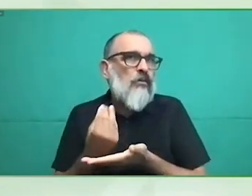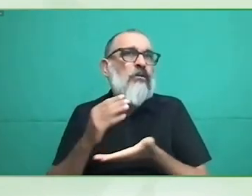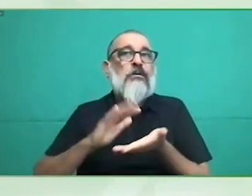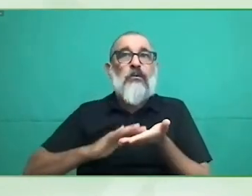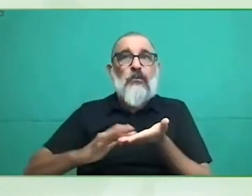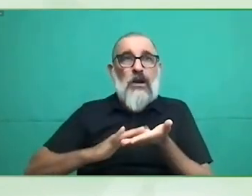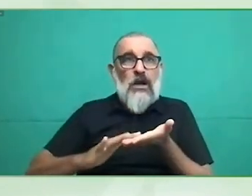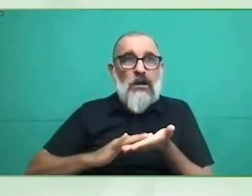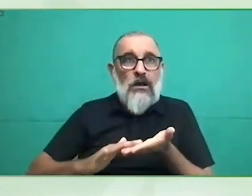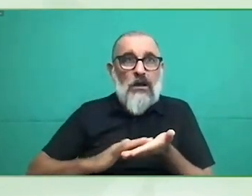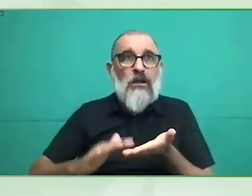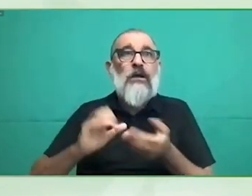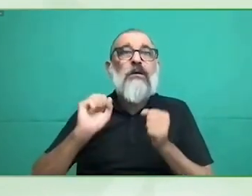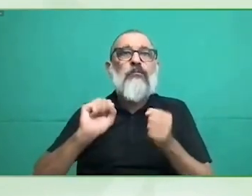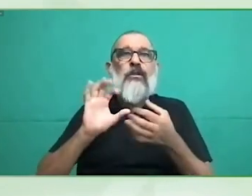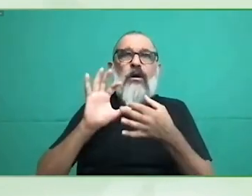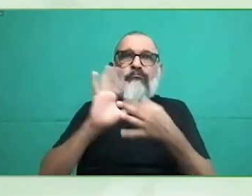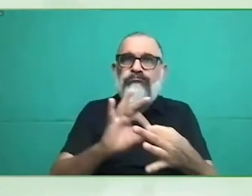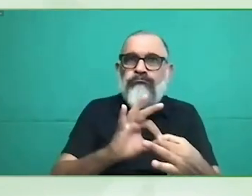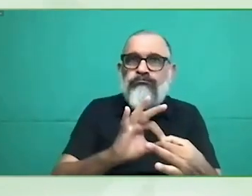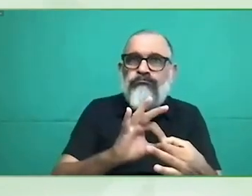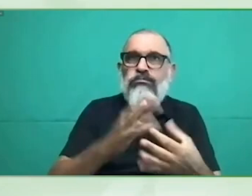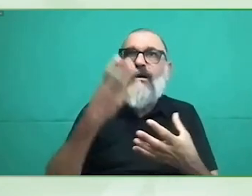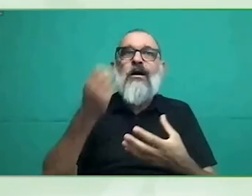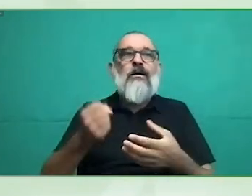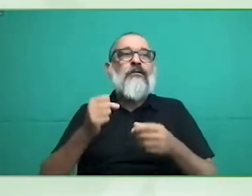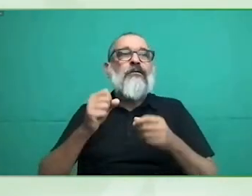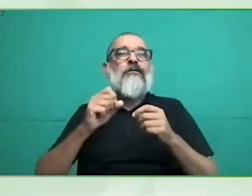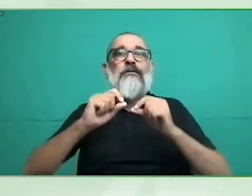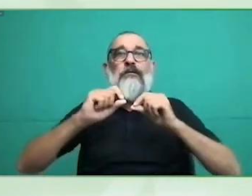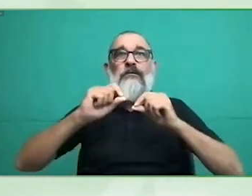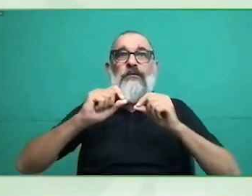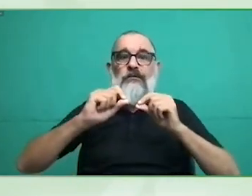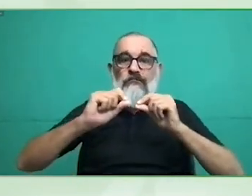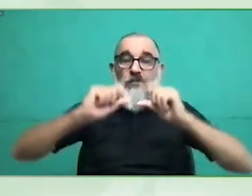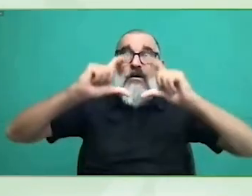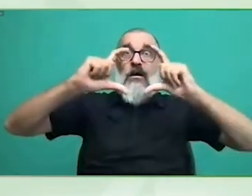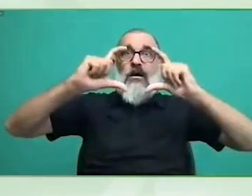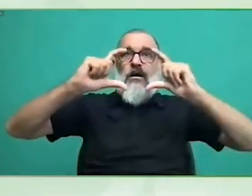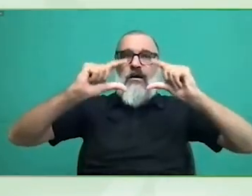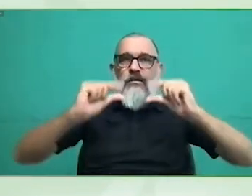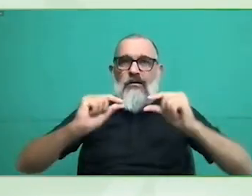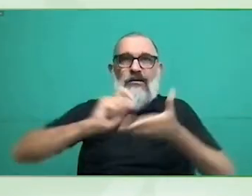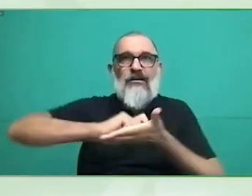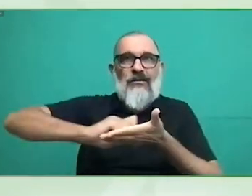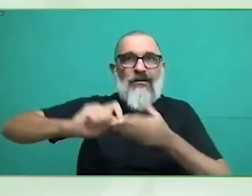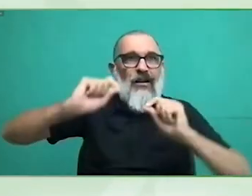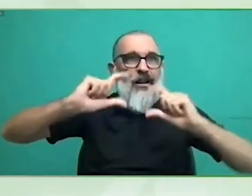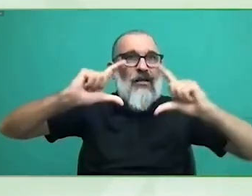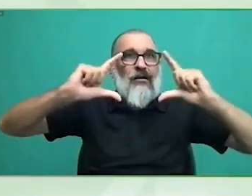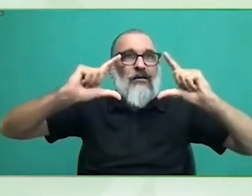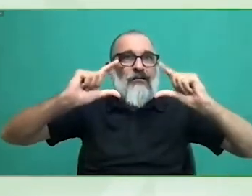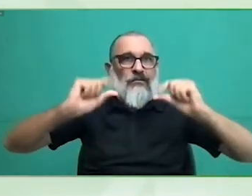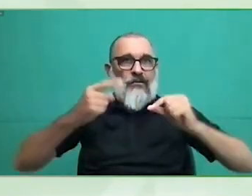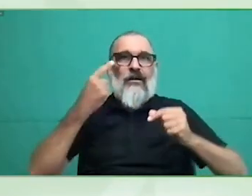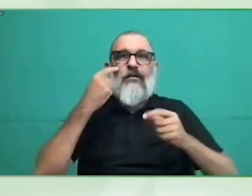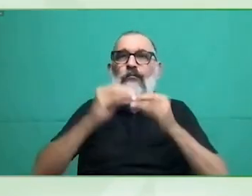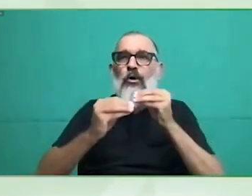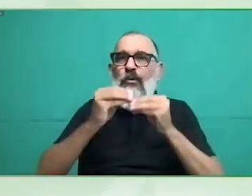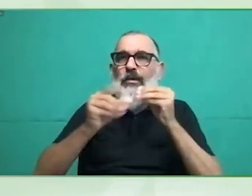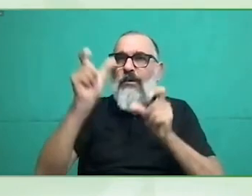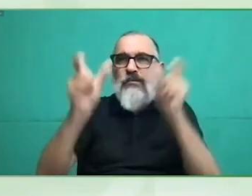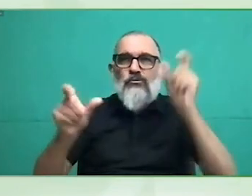la recepción de este planteamiento de la implantación de los códigos QR pues está siendo